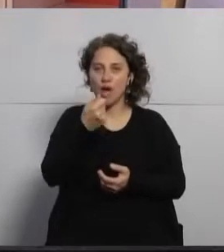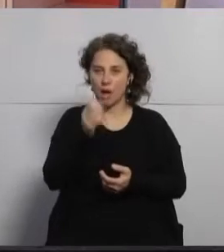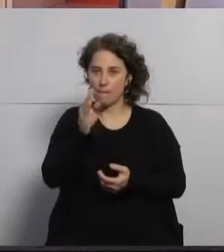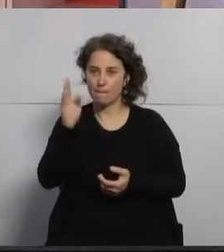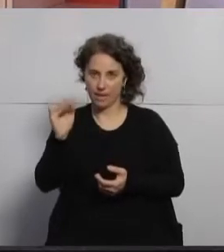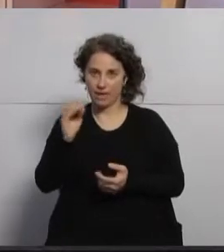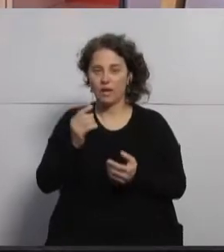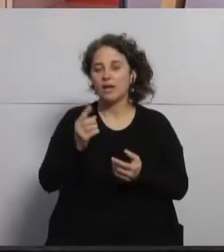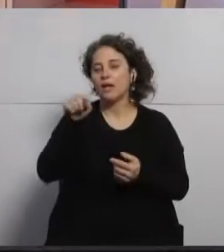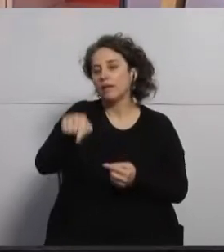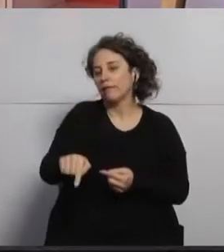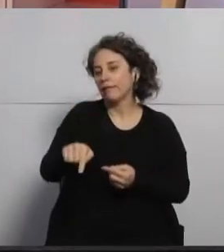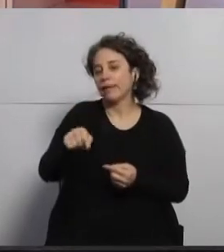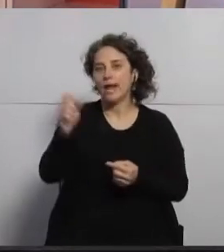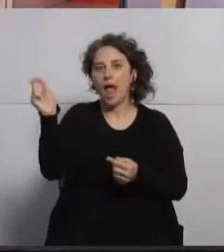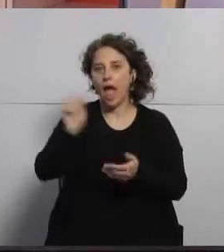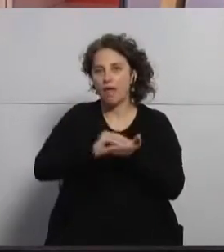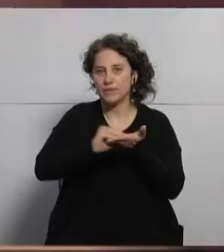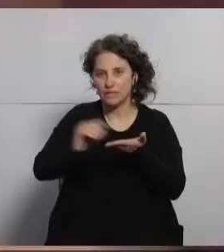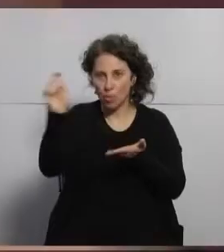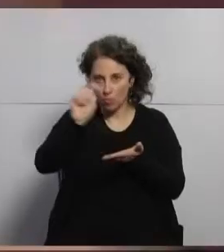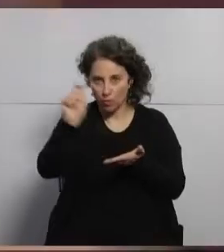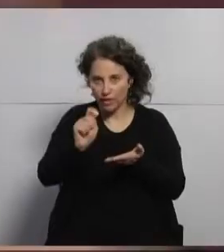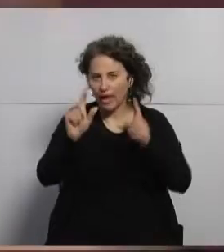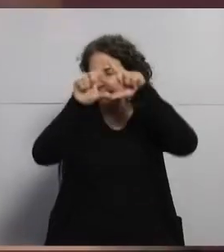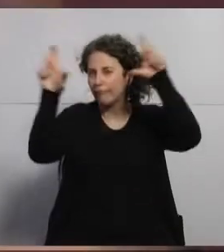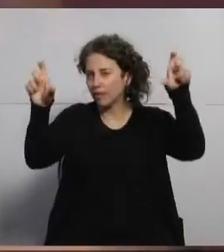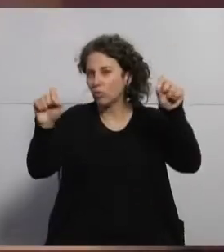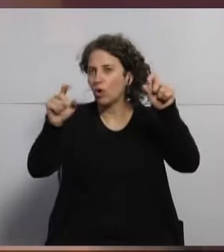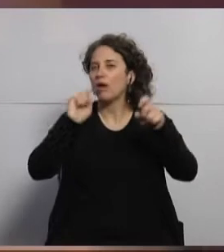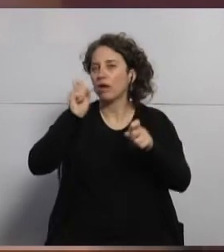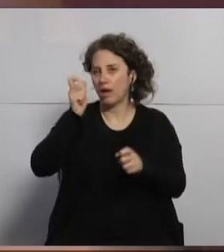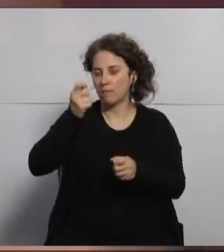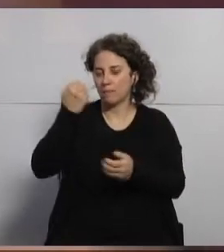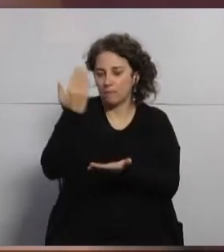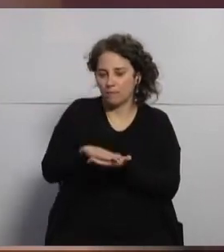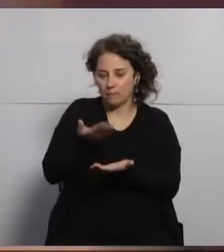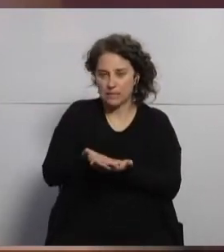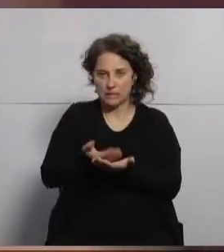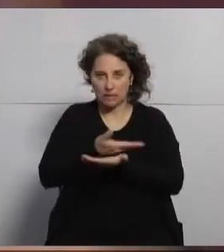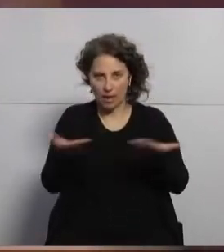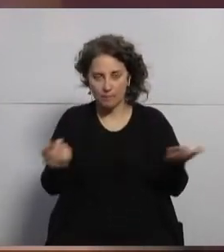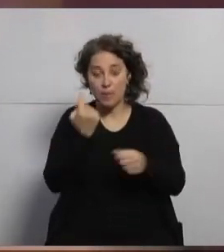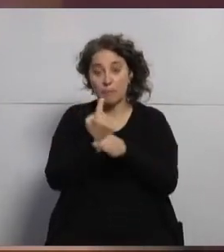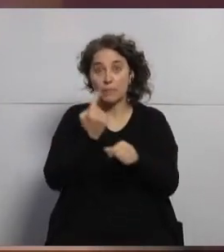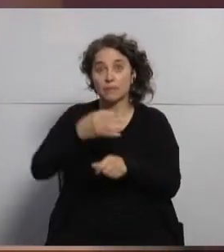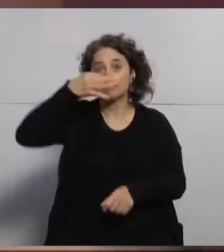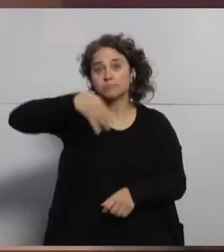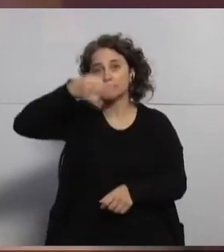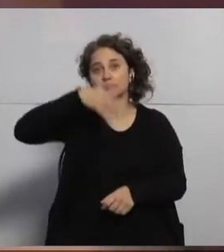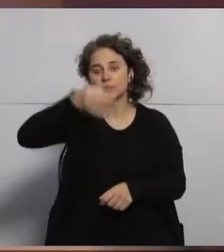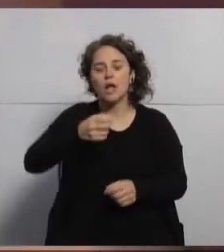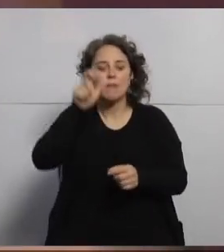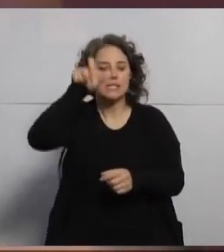administración pública. Ahí están los protagonistas y los títulos. Sin más preámbulos, vamos a la primera exposición, la que anunciamos en modalidad